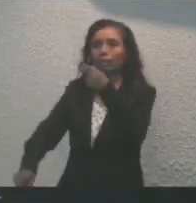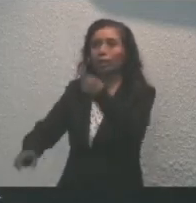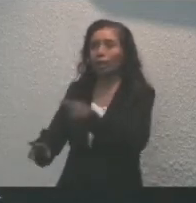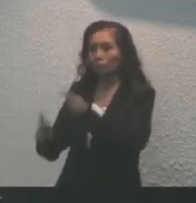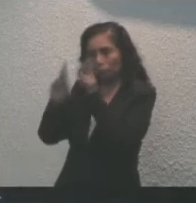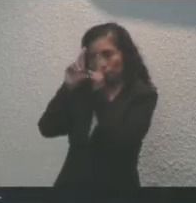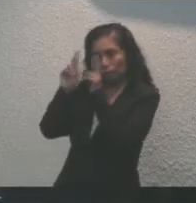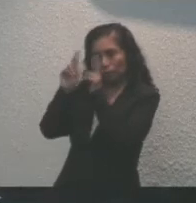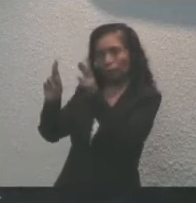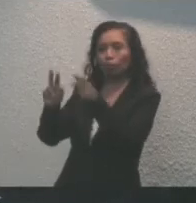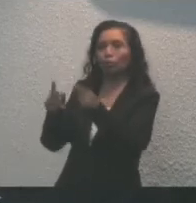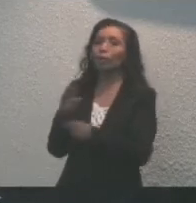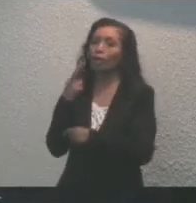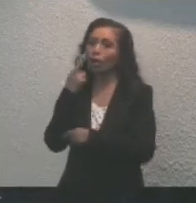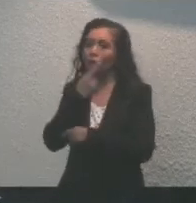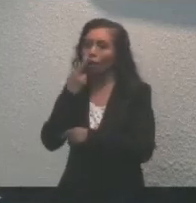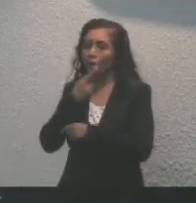en 1850.